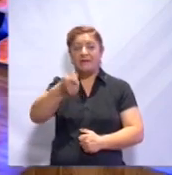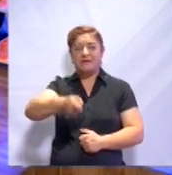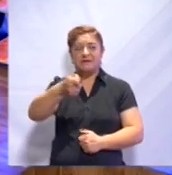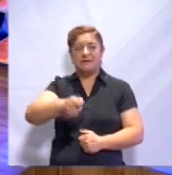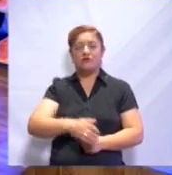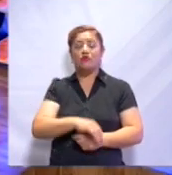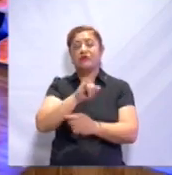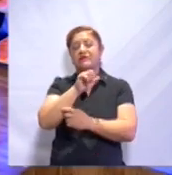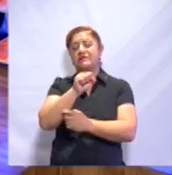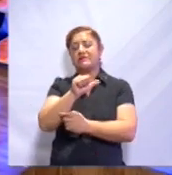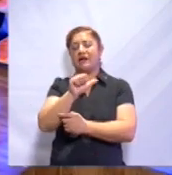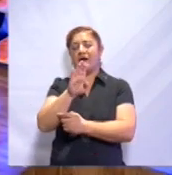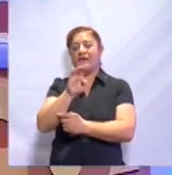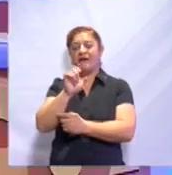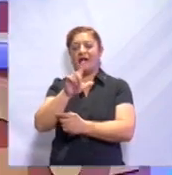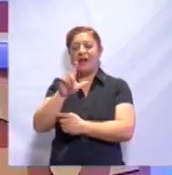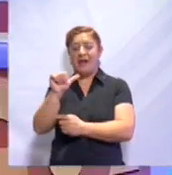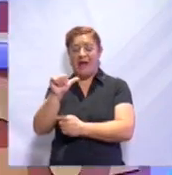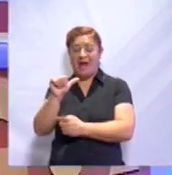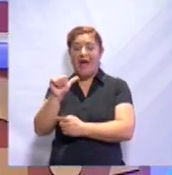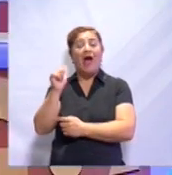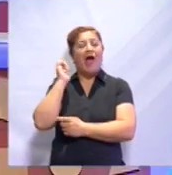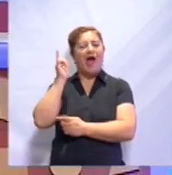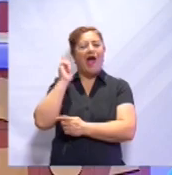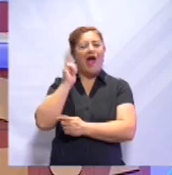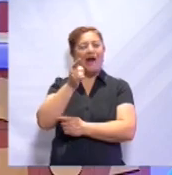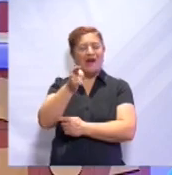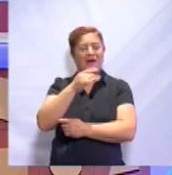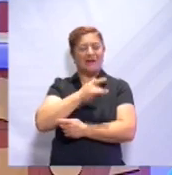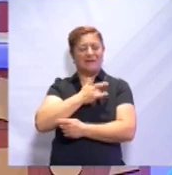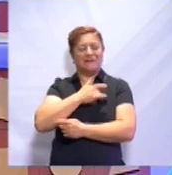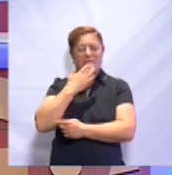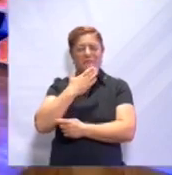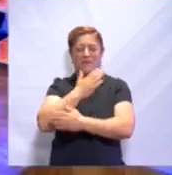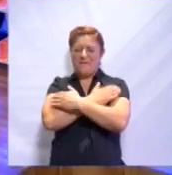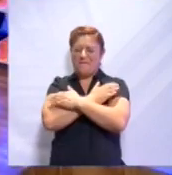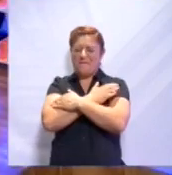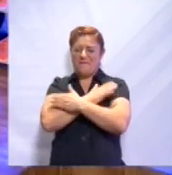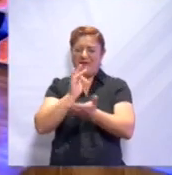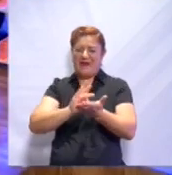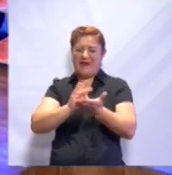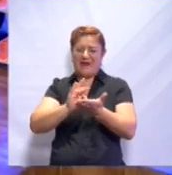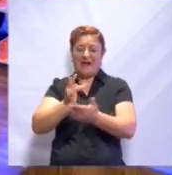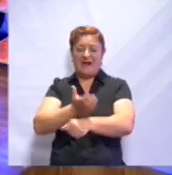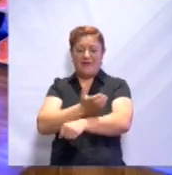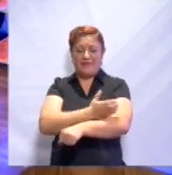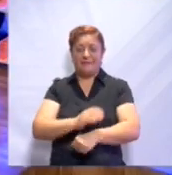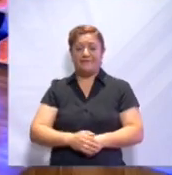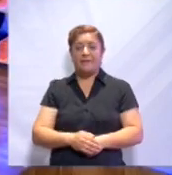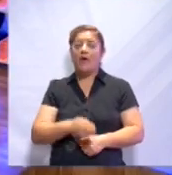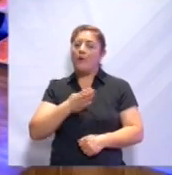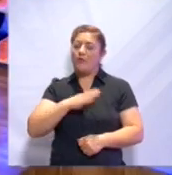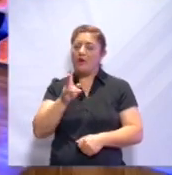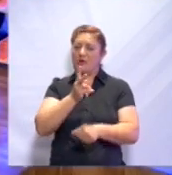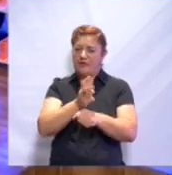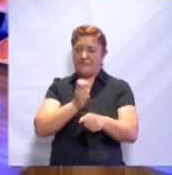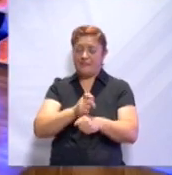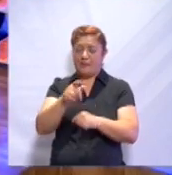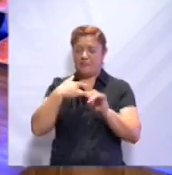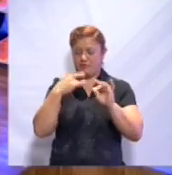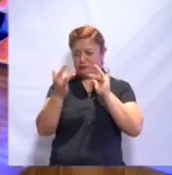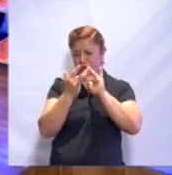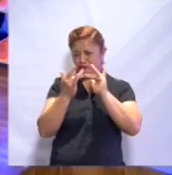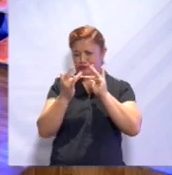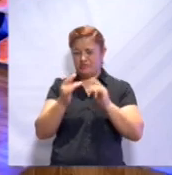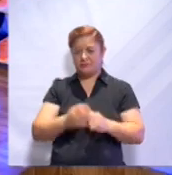Isabela, un abrazote, espero que estés muy bien, gracias por acompañarnos, ¿verdad? Y que bueno, los invitamos a que sigan en contacto con nosotros,